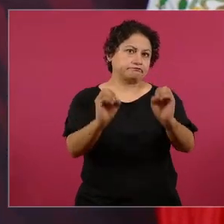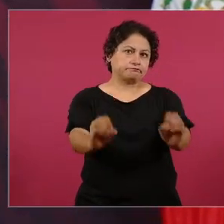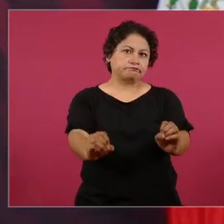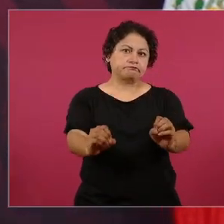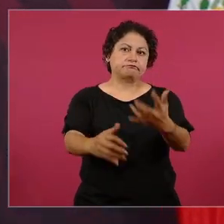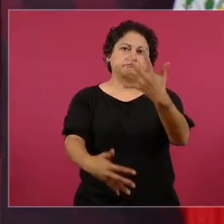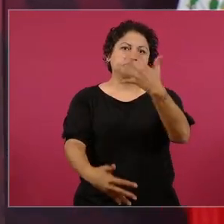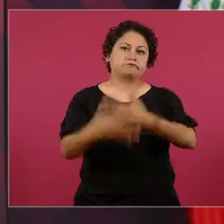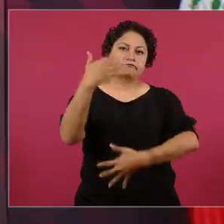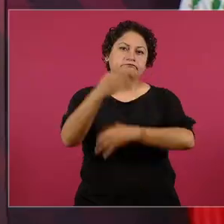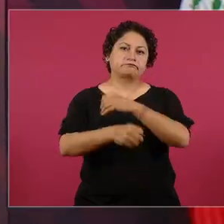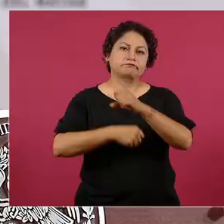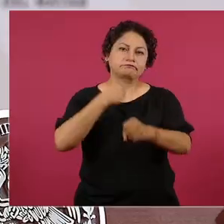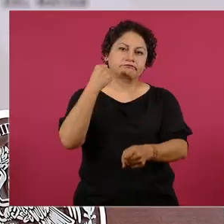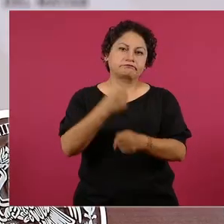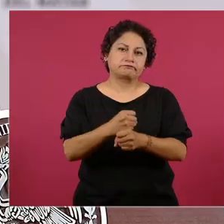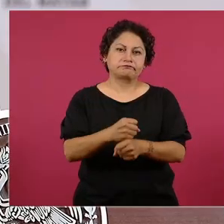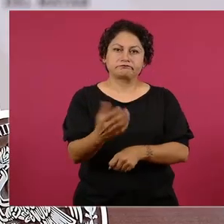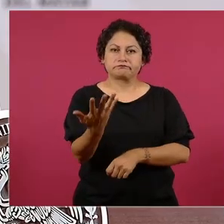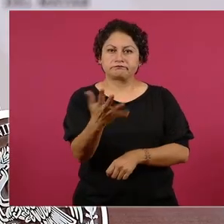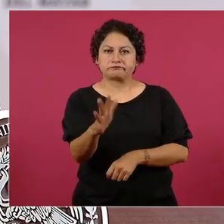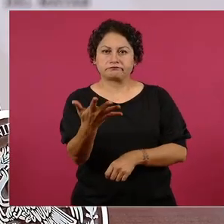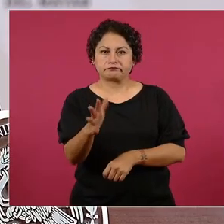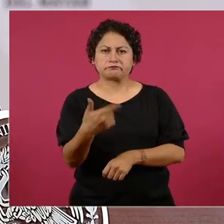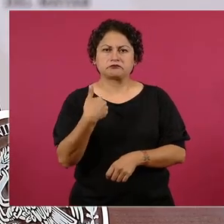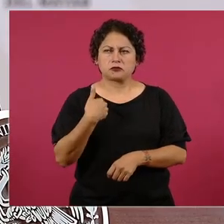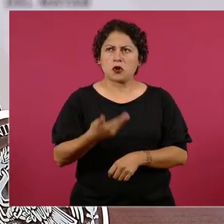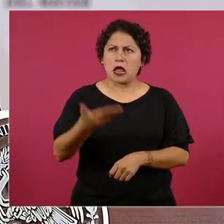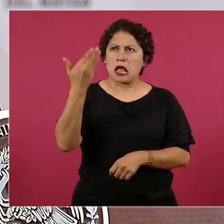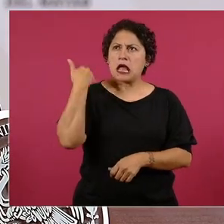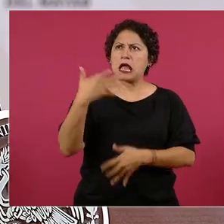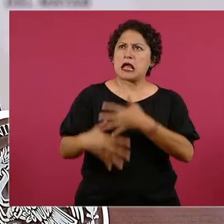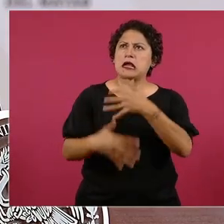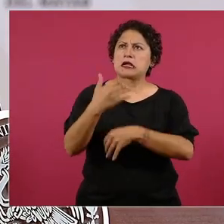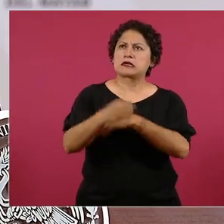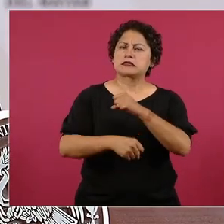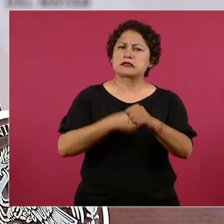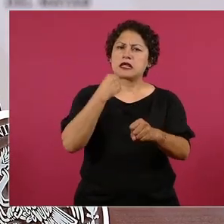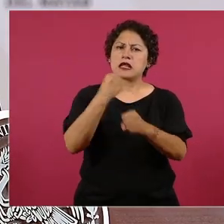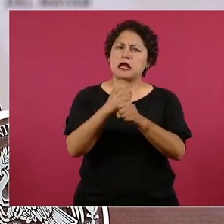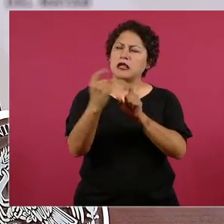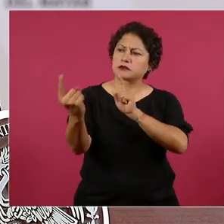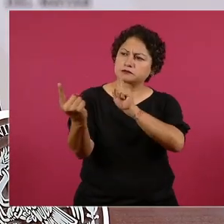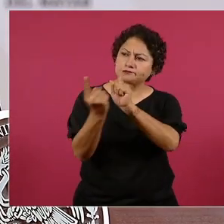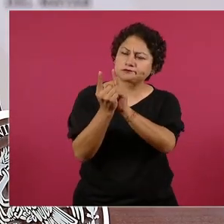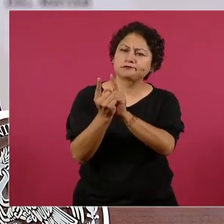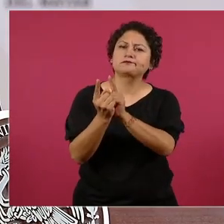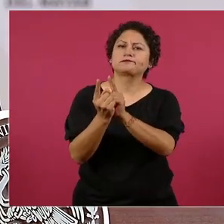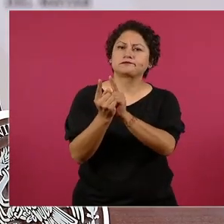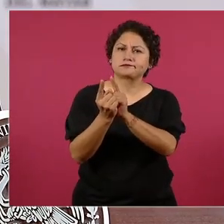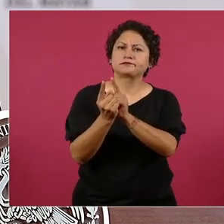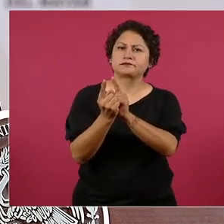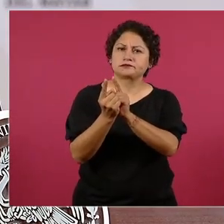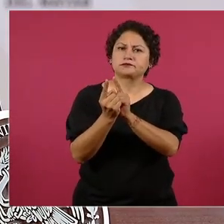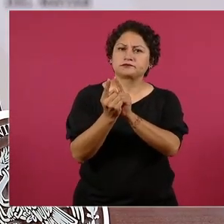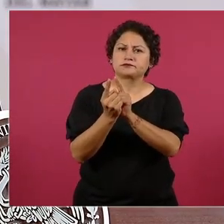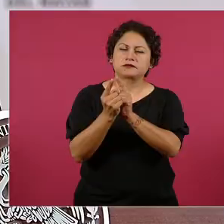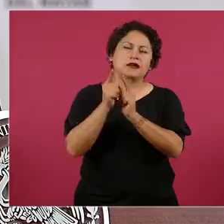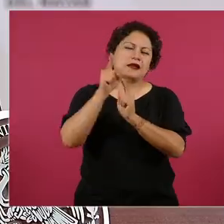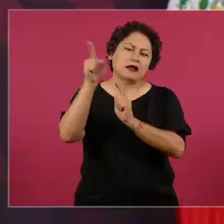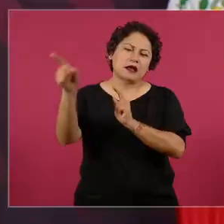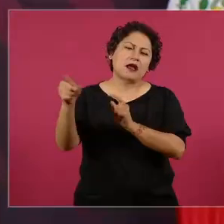quince años lo menos, que lo encontré, los encontramos en una en una boda